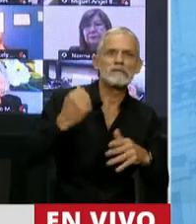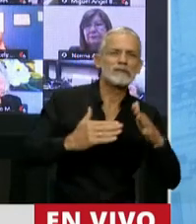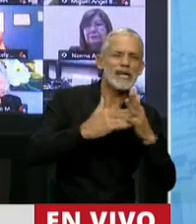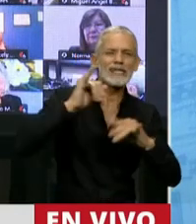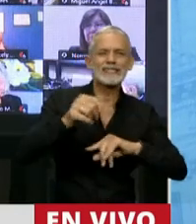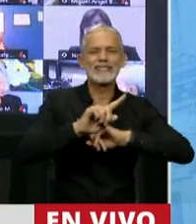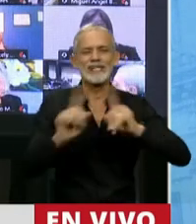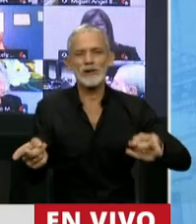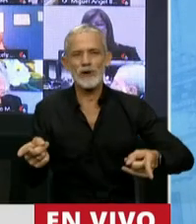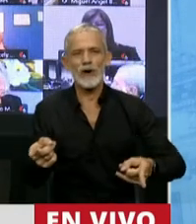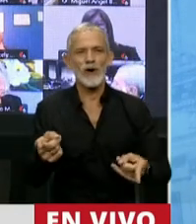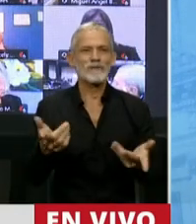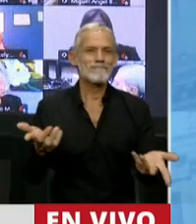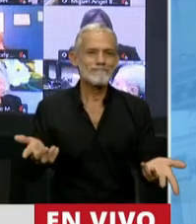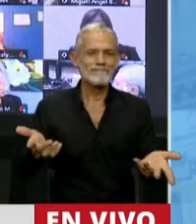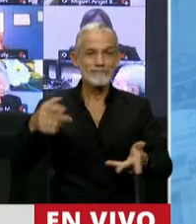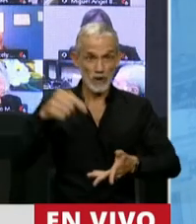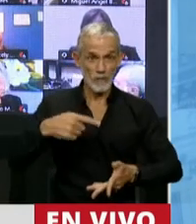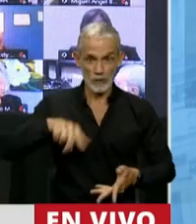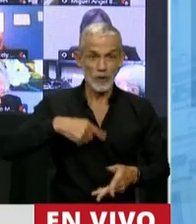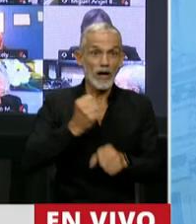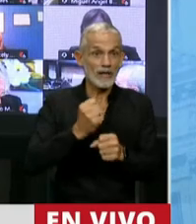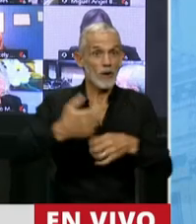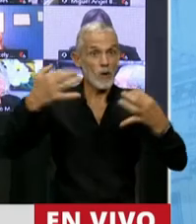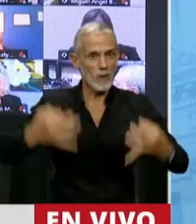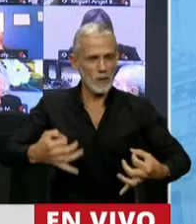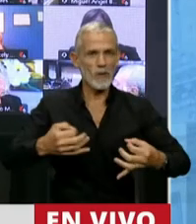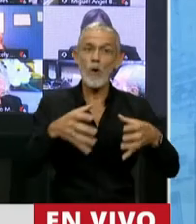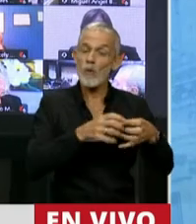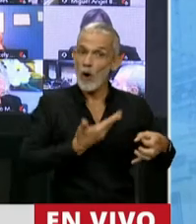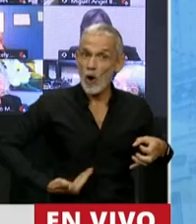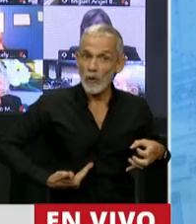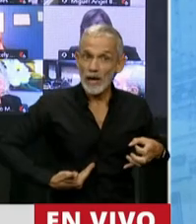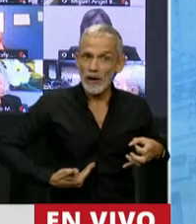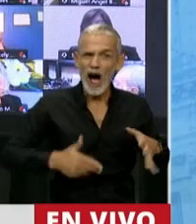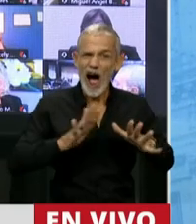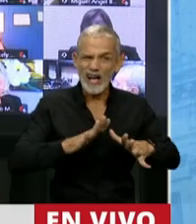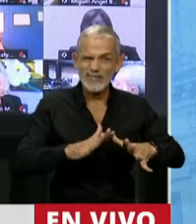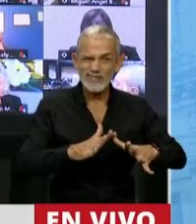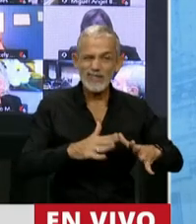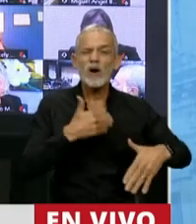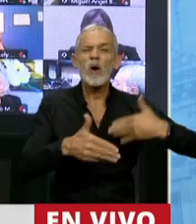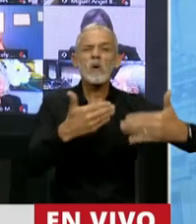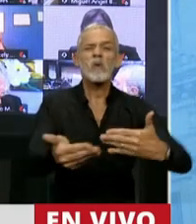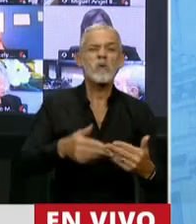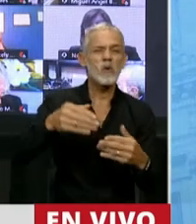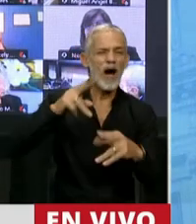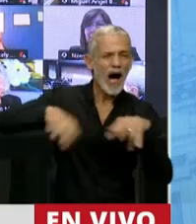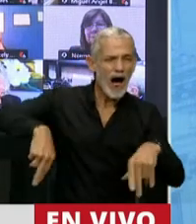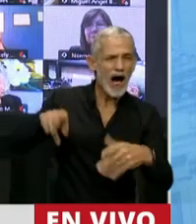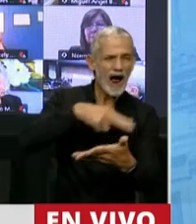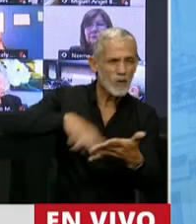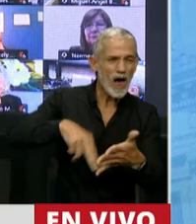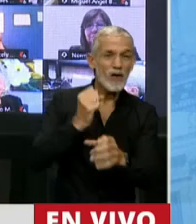no somos esenciales. Tenemos que cumplir nuestra tarea y este oficialismo no se va a dar el lujo de cercenarnos